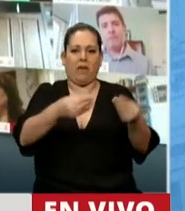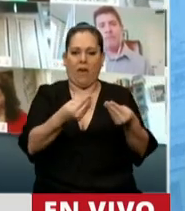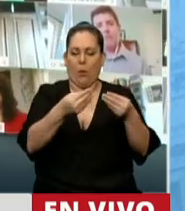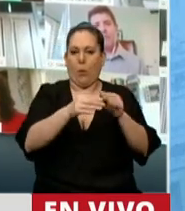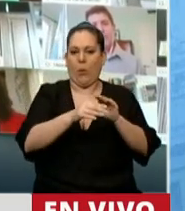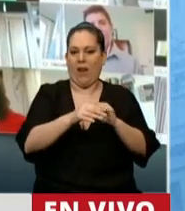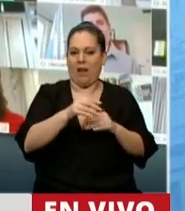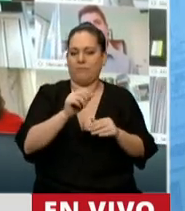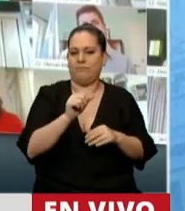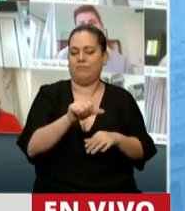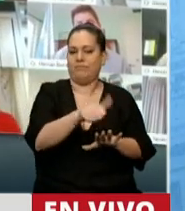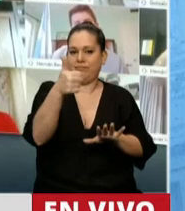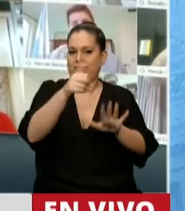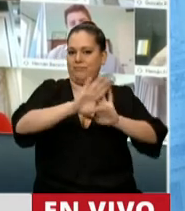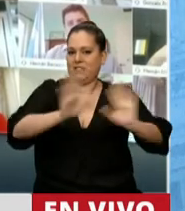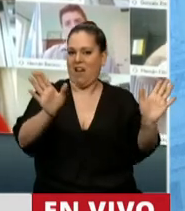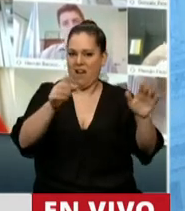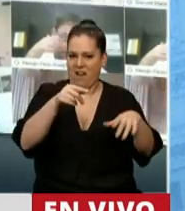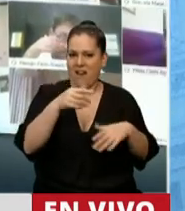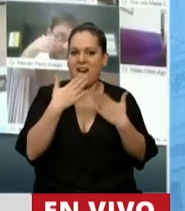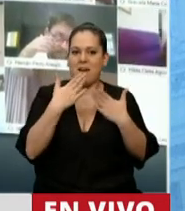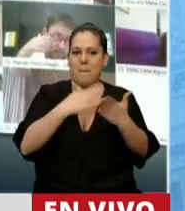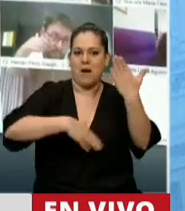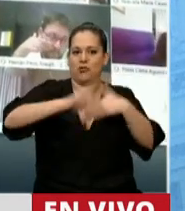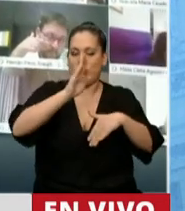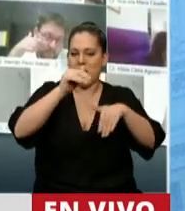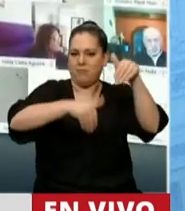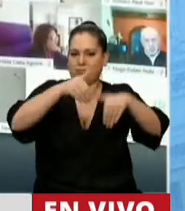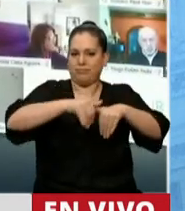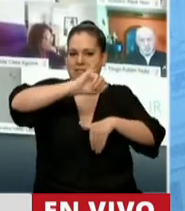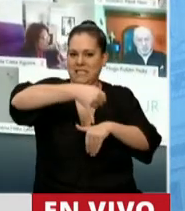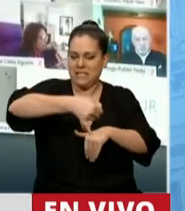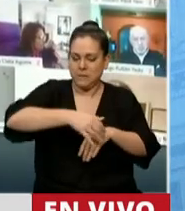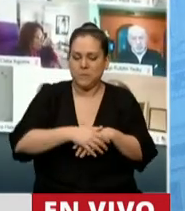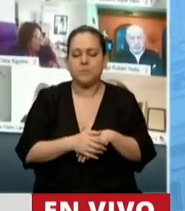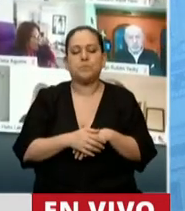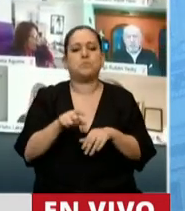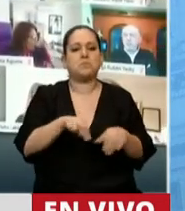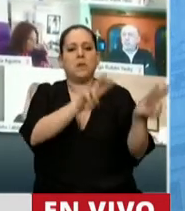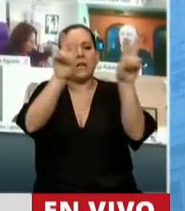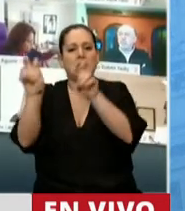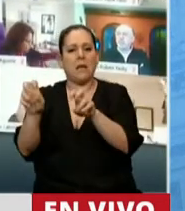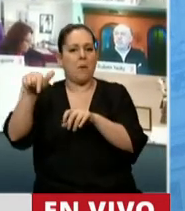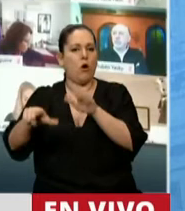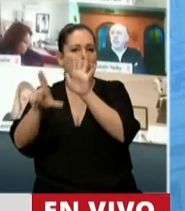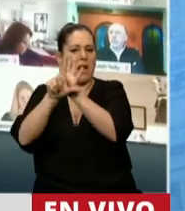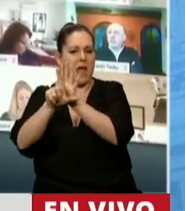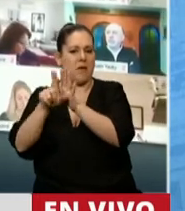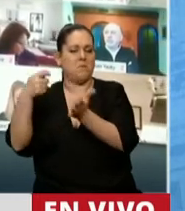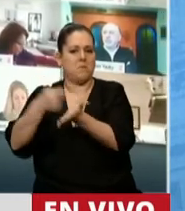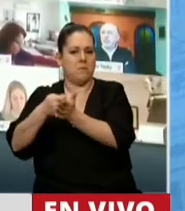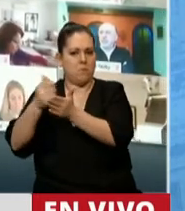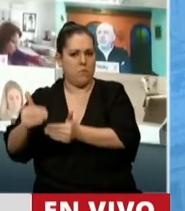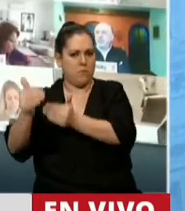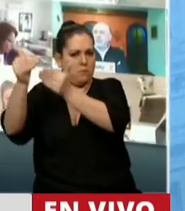unanimidad. Ahora, respecto al proyecto que hoy estamos tratando de moratoria, y primero reconociendo